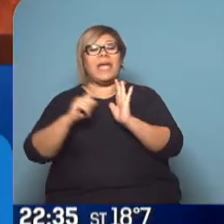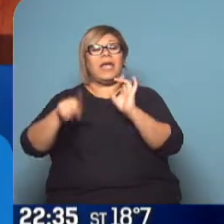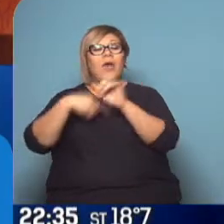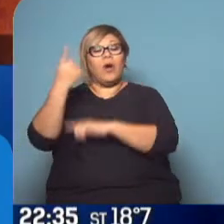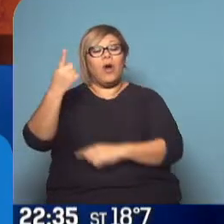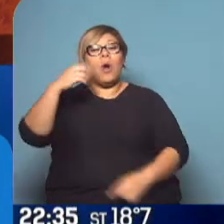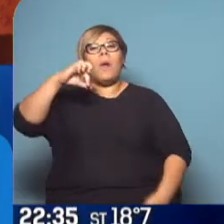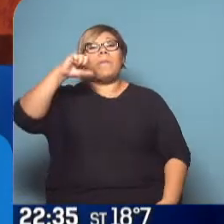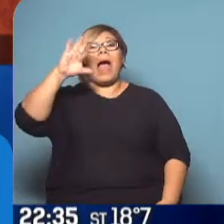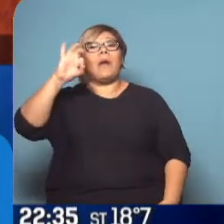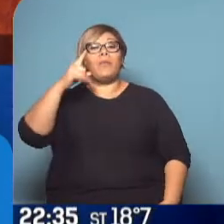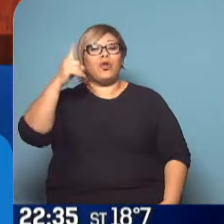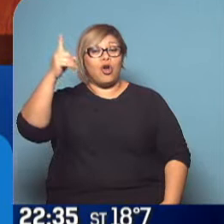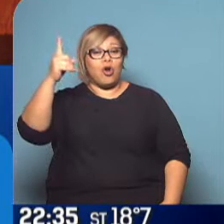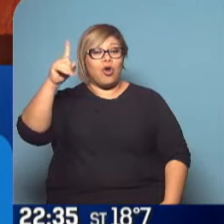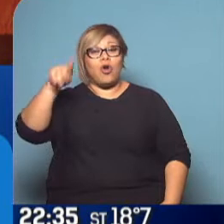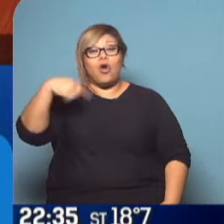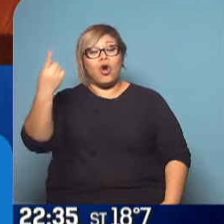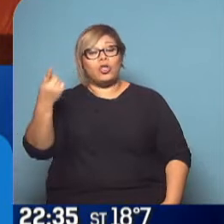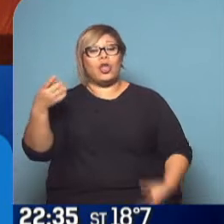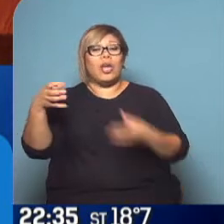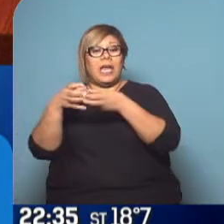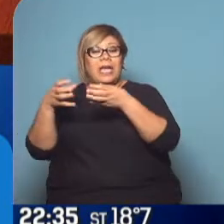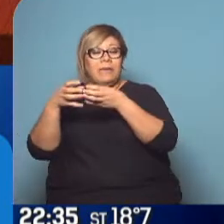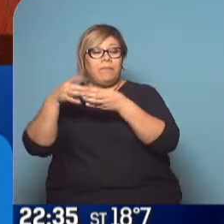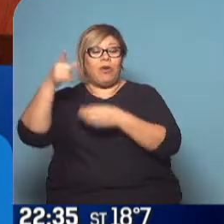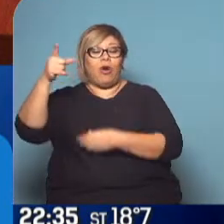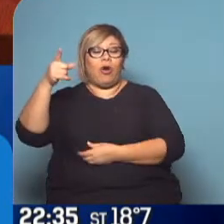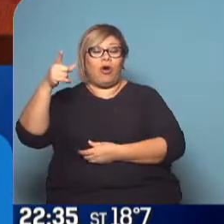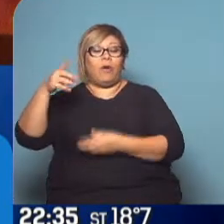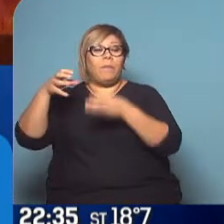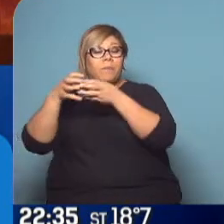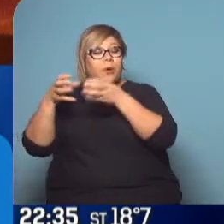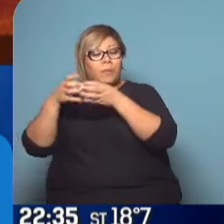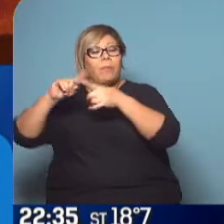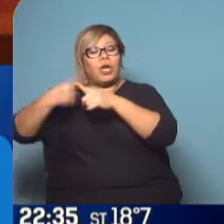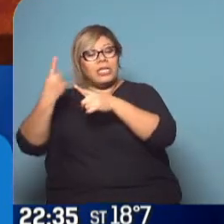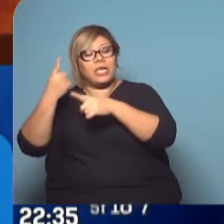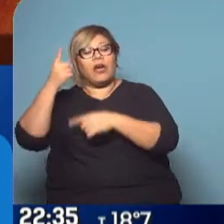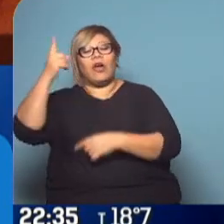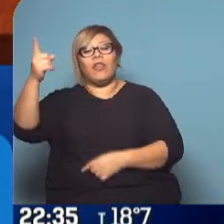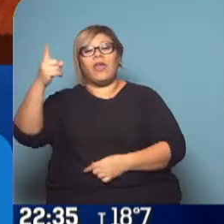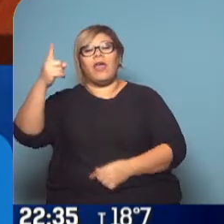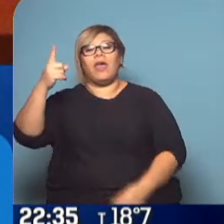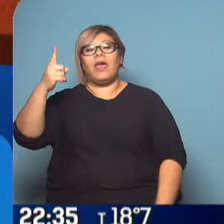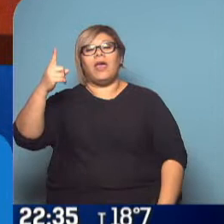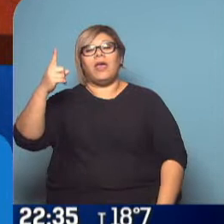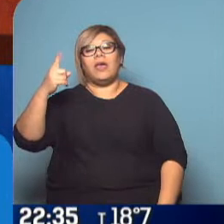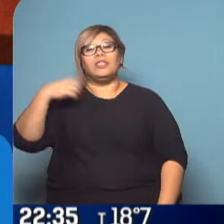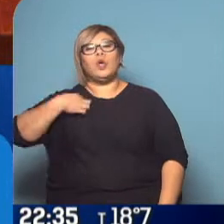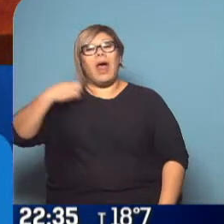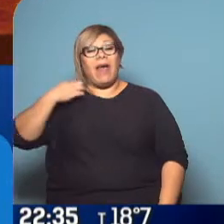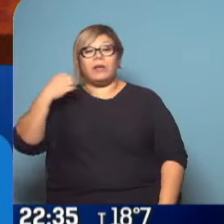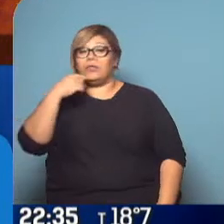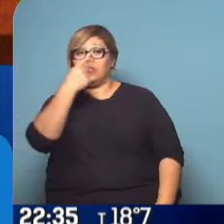Esto divide las aguas entre ambos partidos en España. Imaginemos cómo sería un gobierno de Pedro Sánchez, un